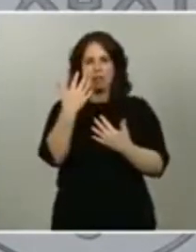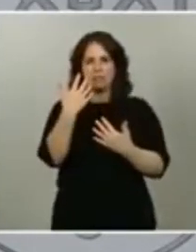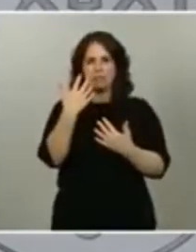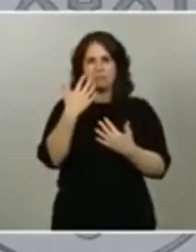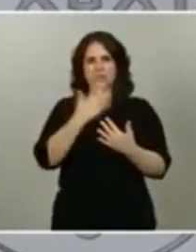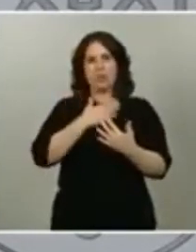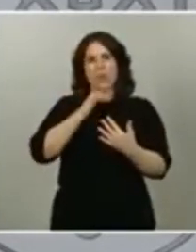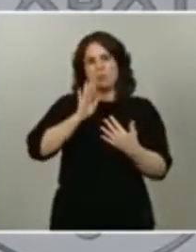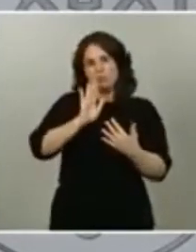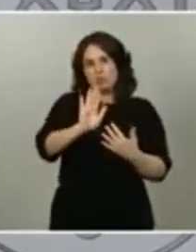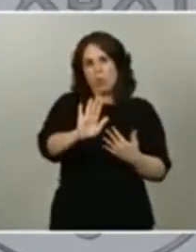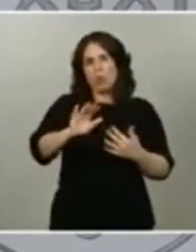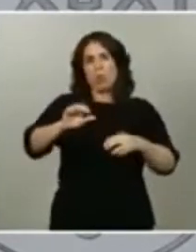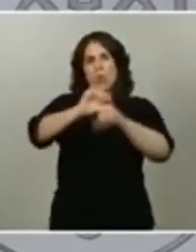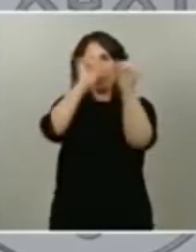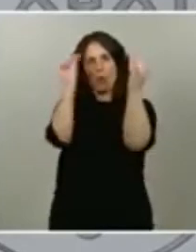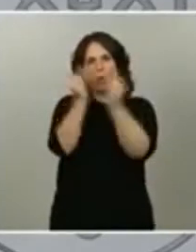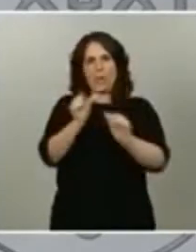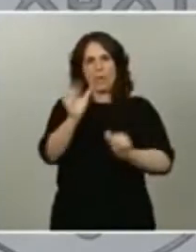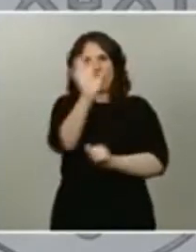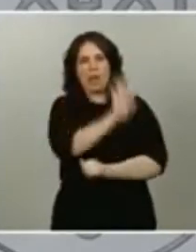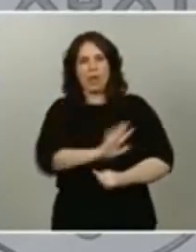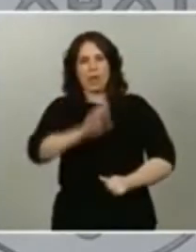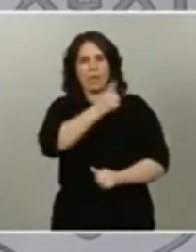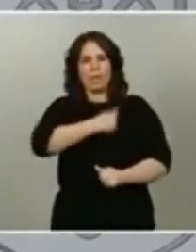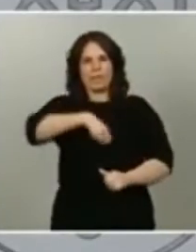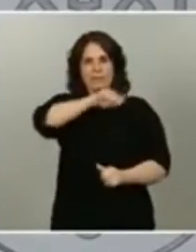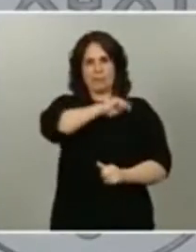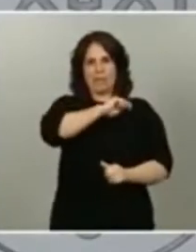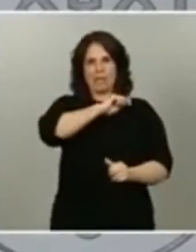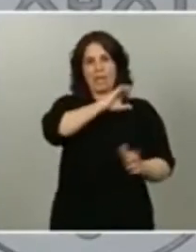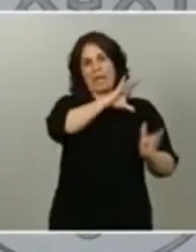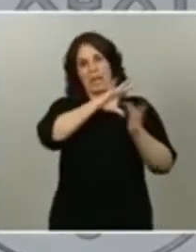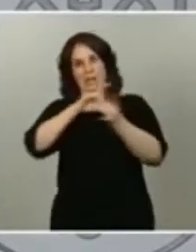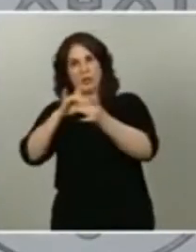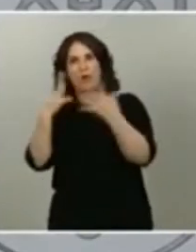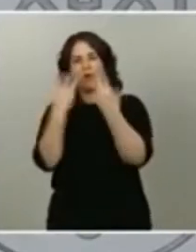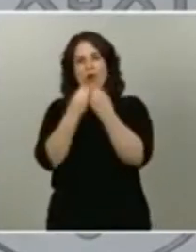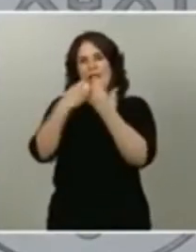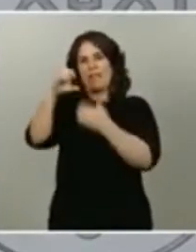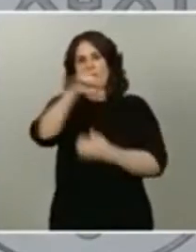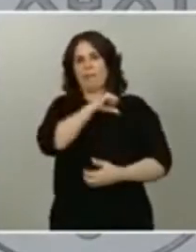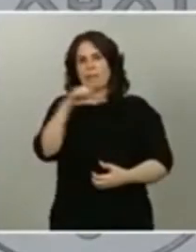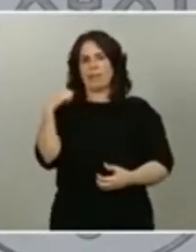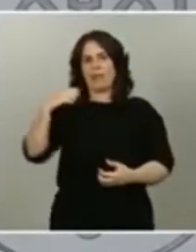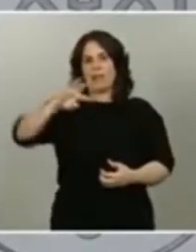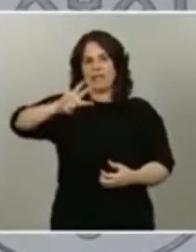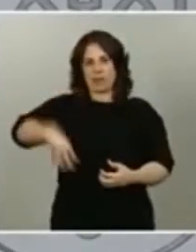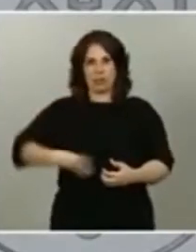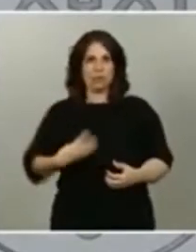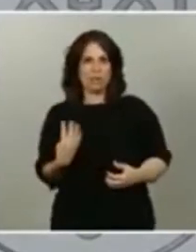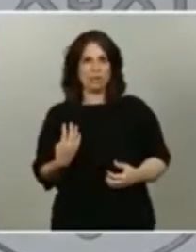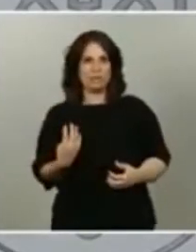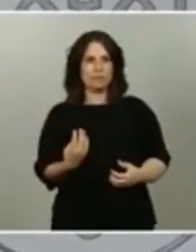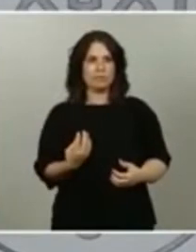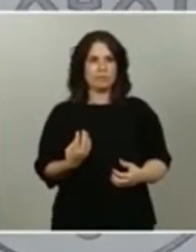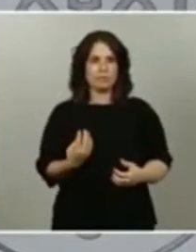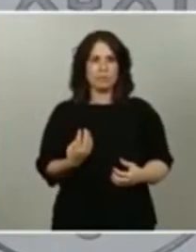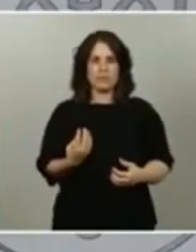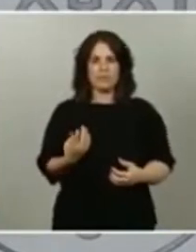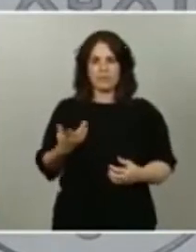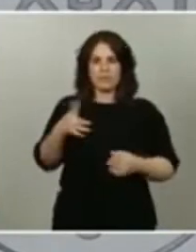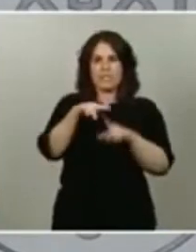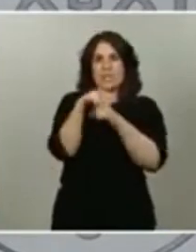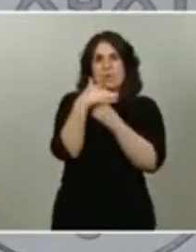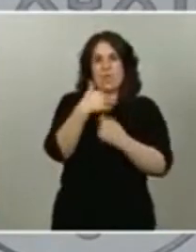arquitectura de España en relación con la independencia de Cataluña situación que este gobierno no comparte en absoluto